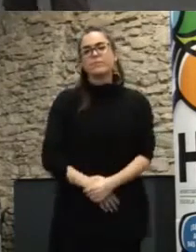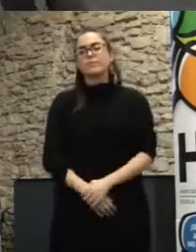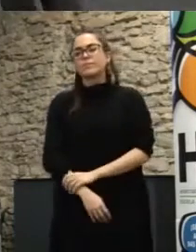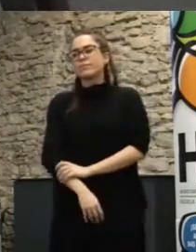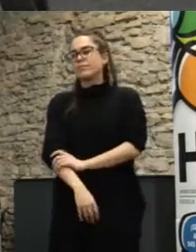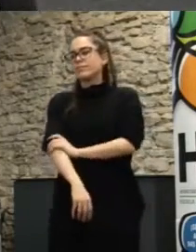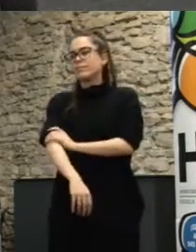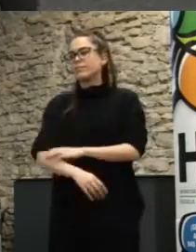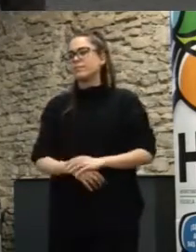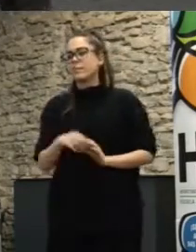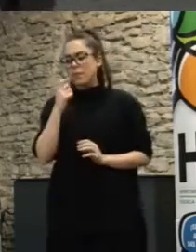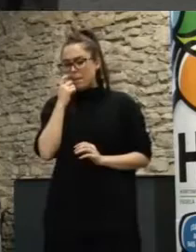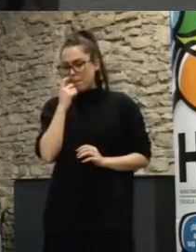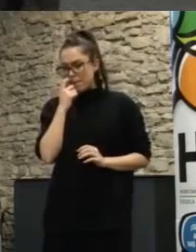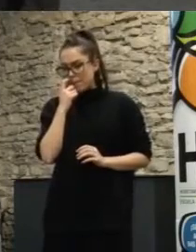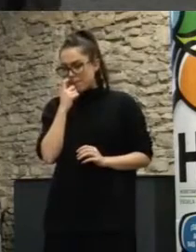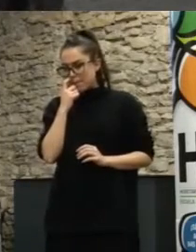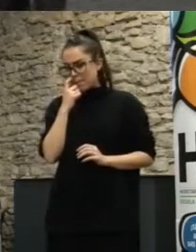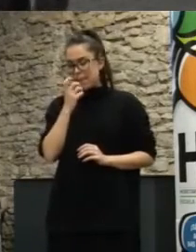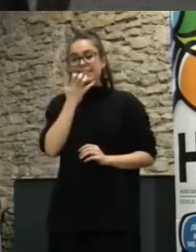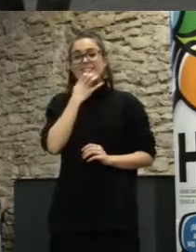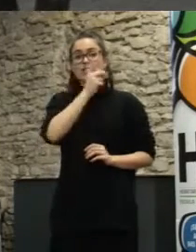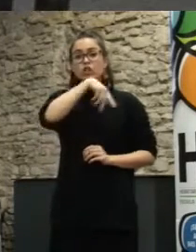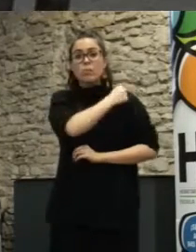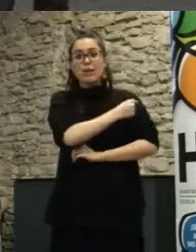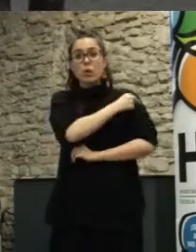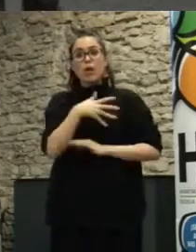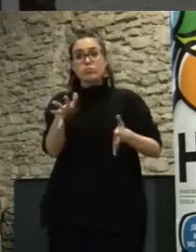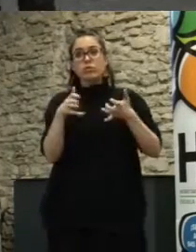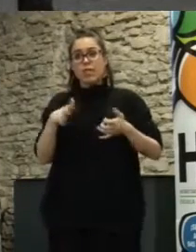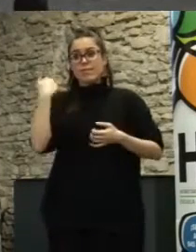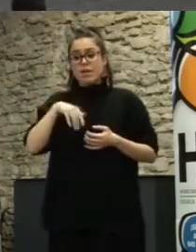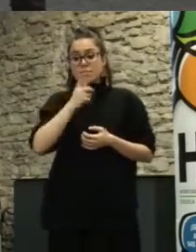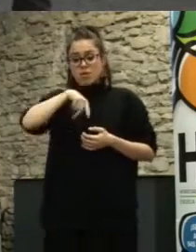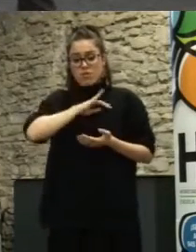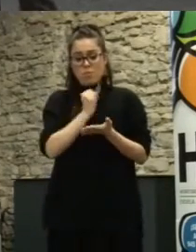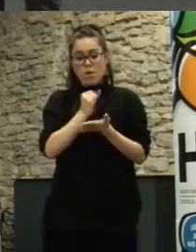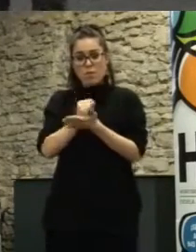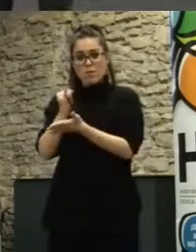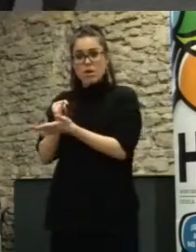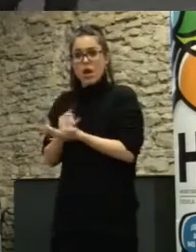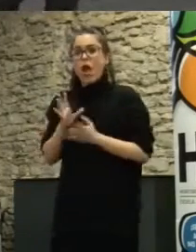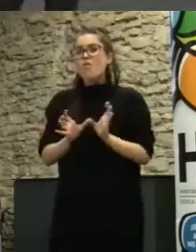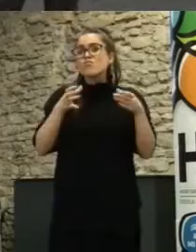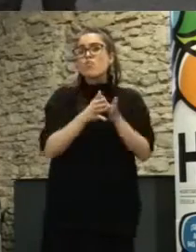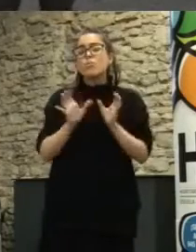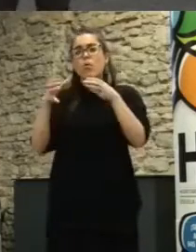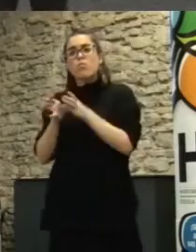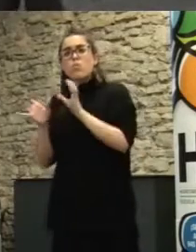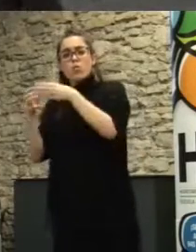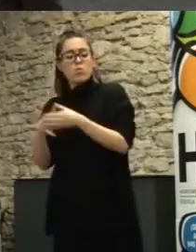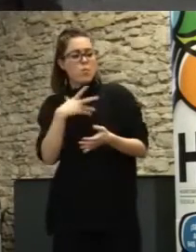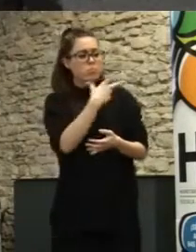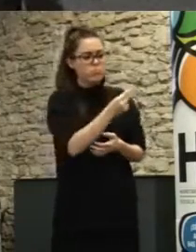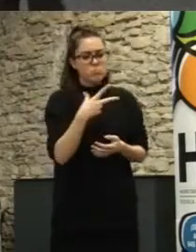claro si damos con la tecla tenemos la vacuna que funciona y vamos probando en diferentes colectivos de personas y funciona